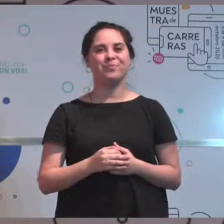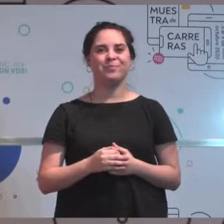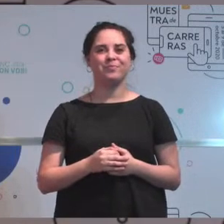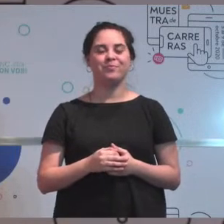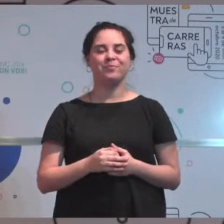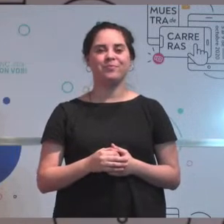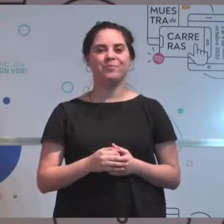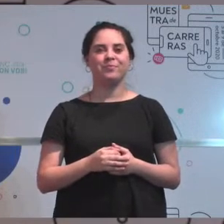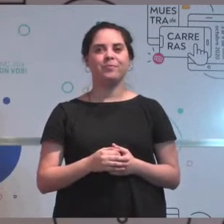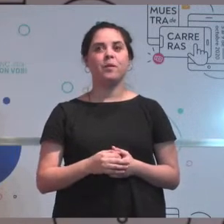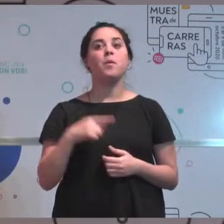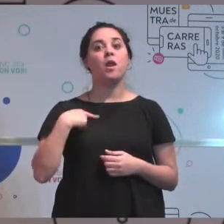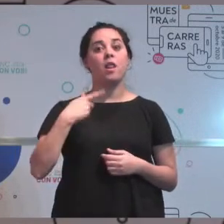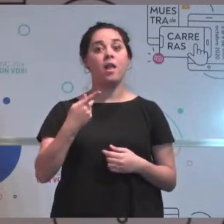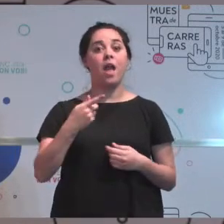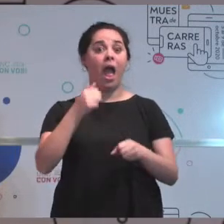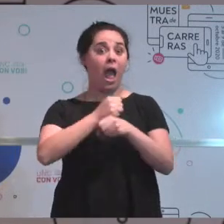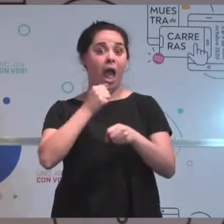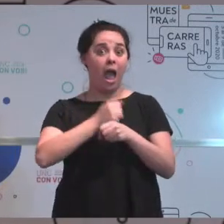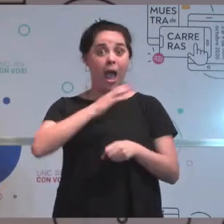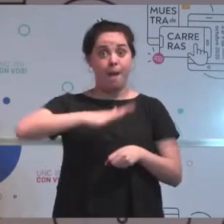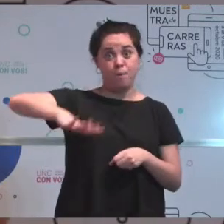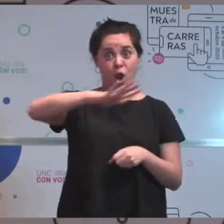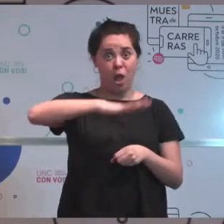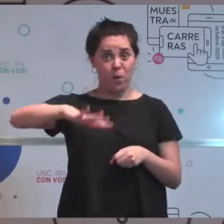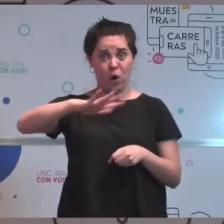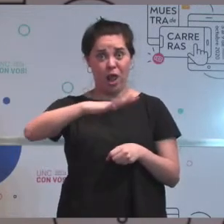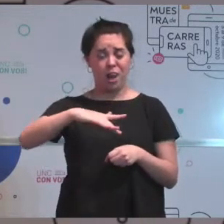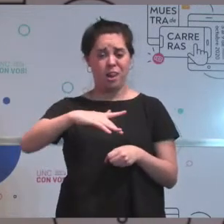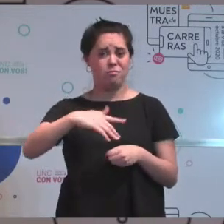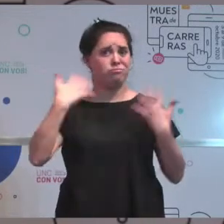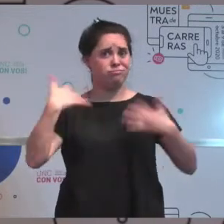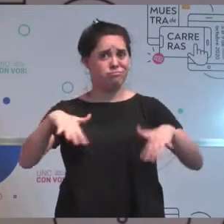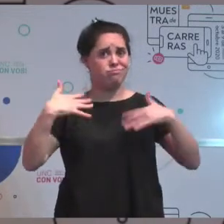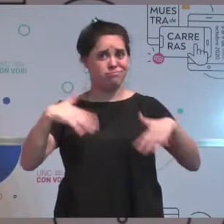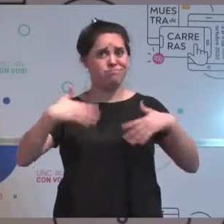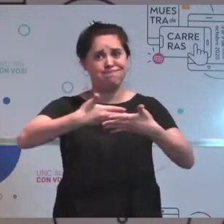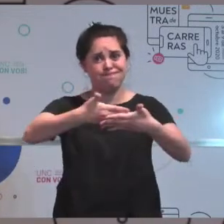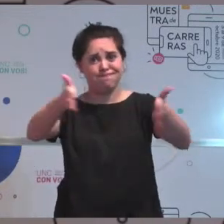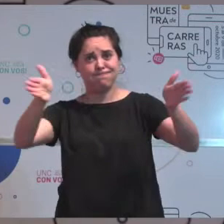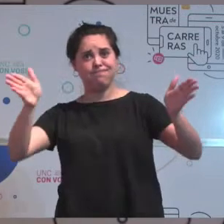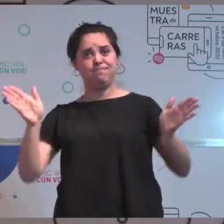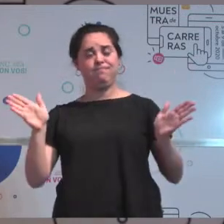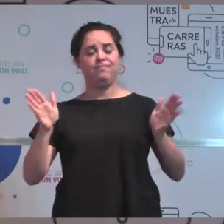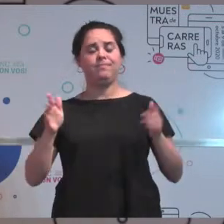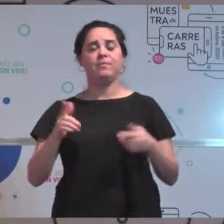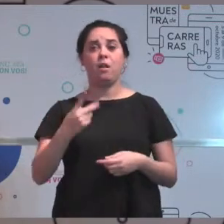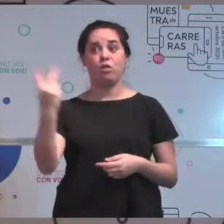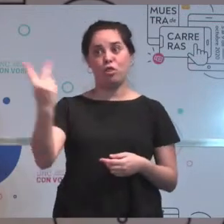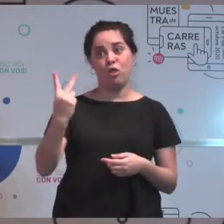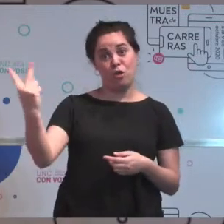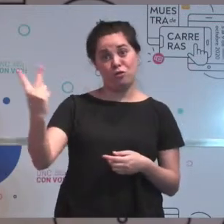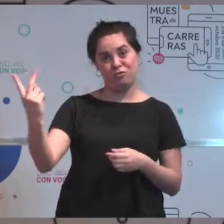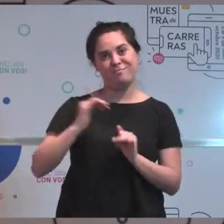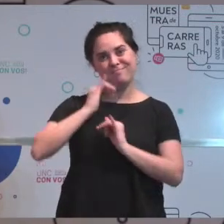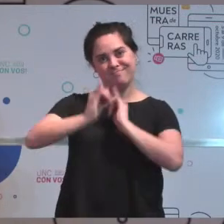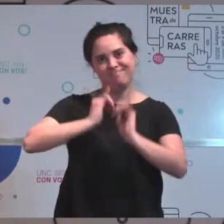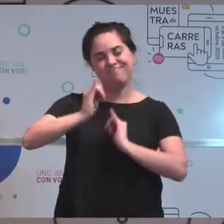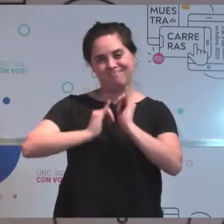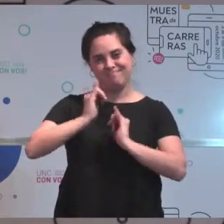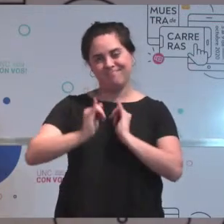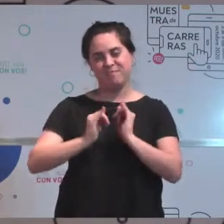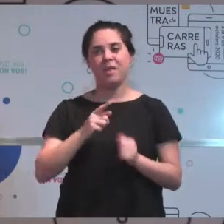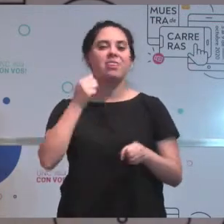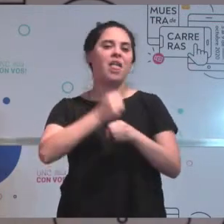del campo laboral es bastante grande, por lo que pueden contar ambos, y que el trabajo por lo